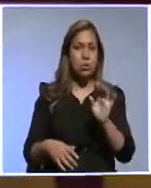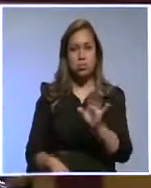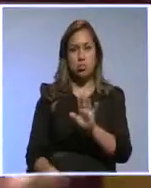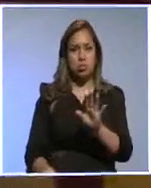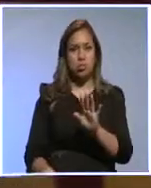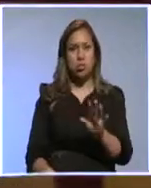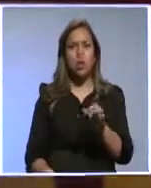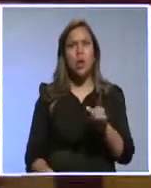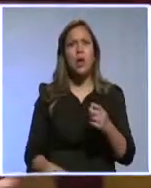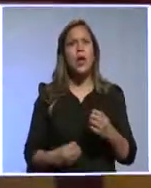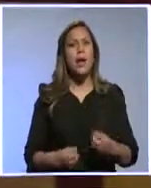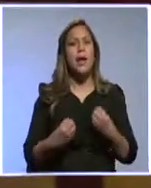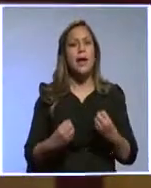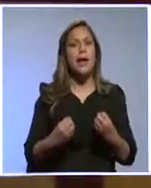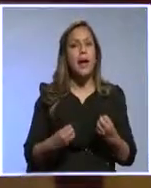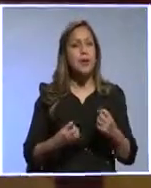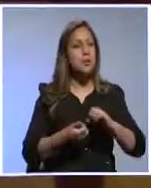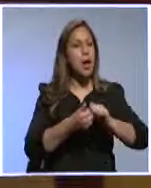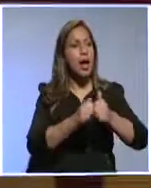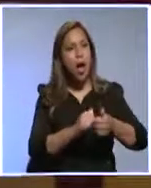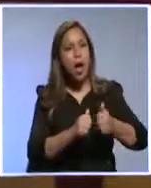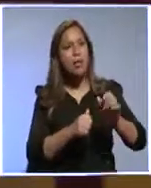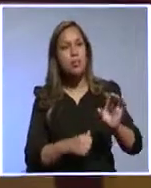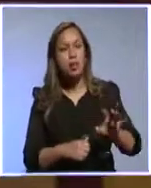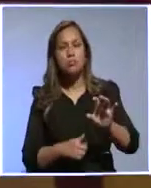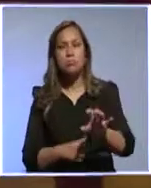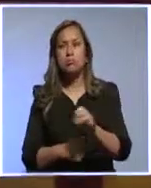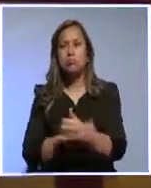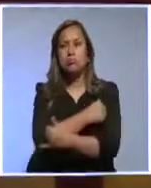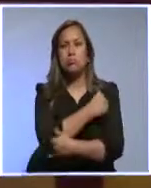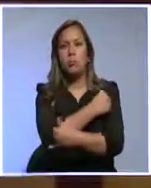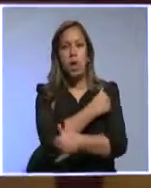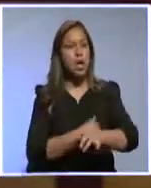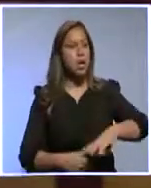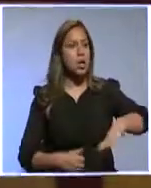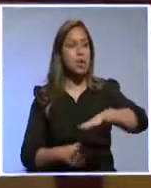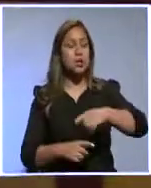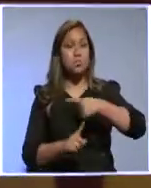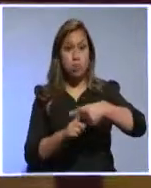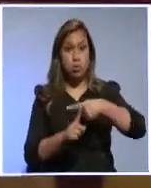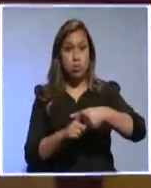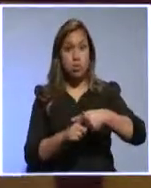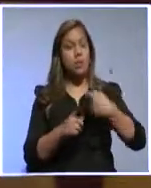¿Qué cosas es lo que están haciendo cada uno de los países? Es quien está haciendo algo bueno, algo